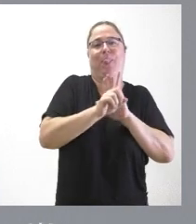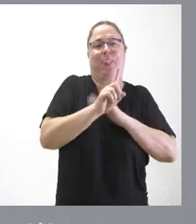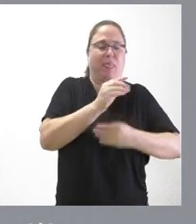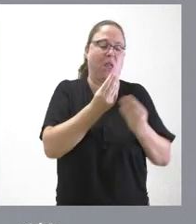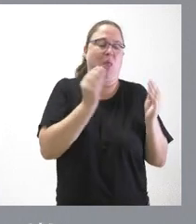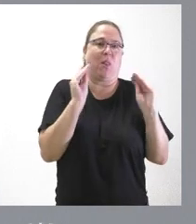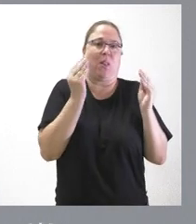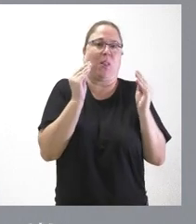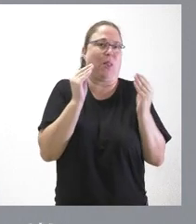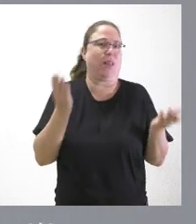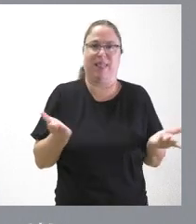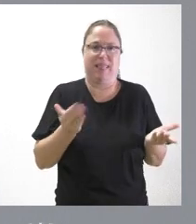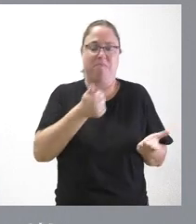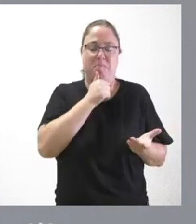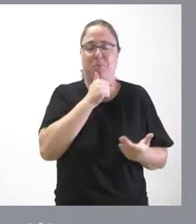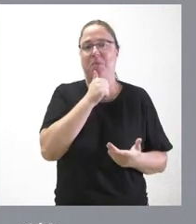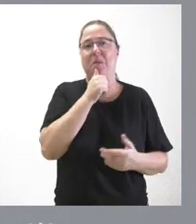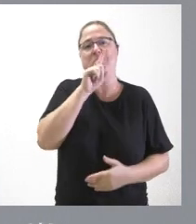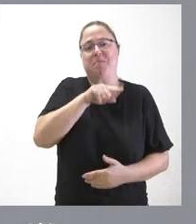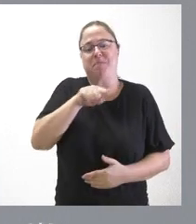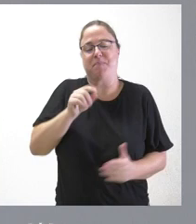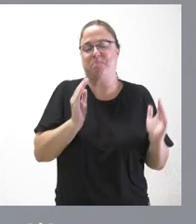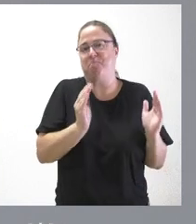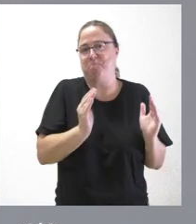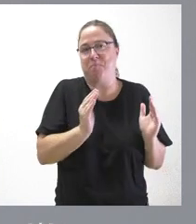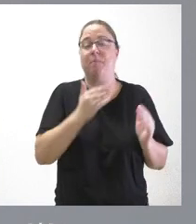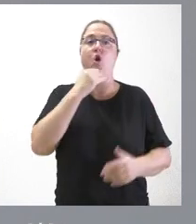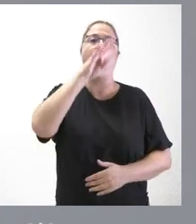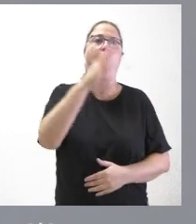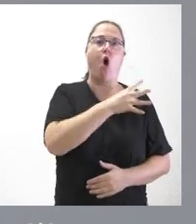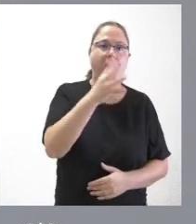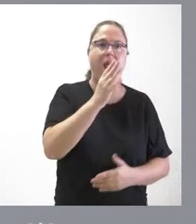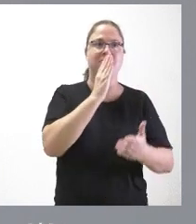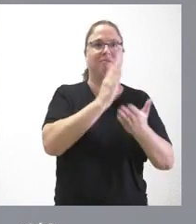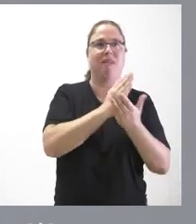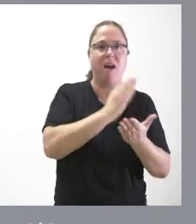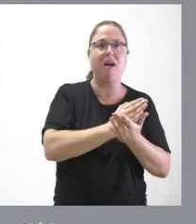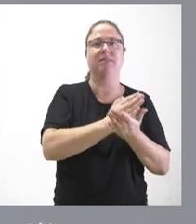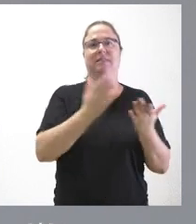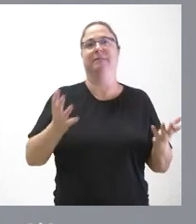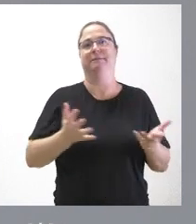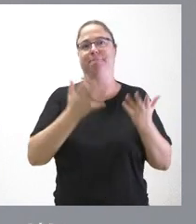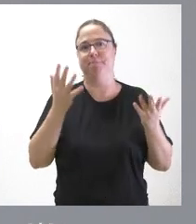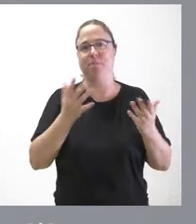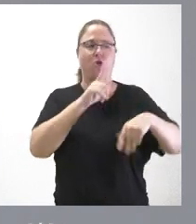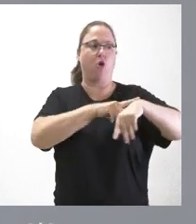ese niño que apenas tiene unos meses. Estamos hablando de horarios, de clases, de entrada, etcétera. Y prefieren